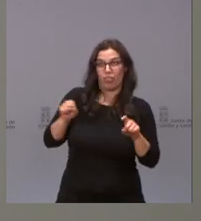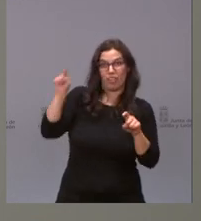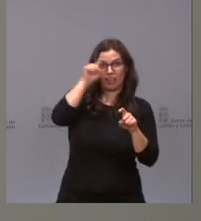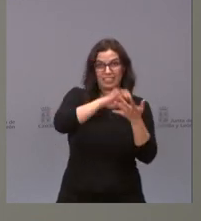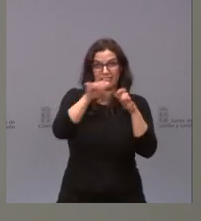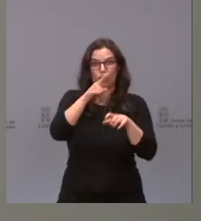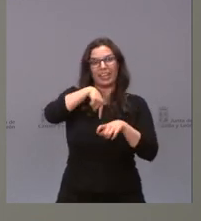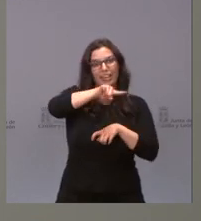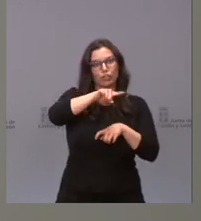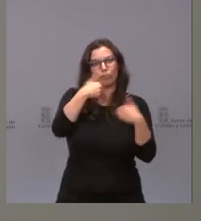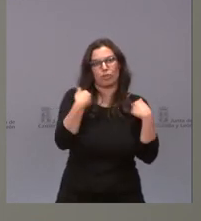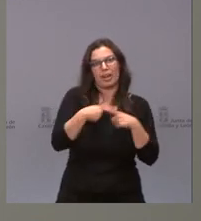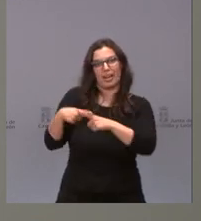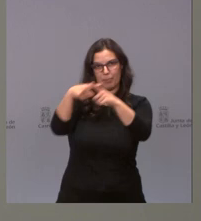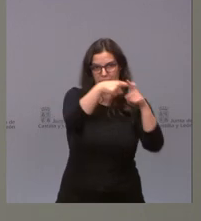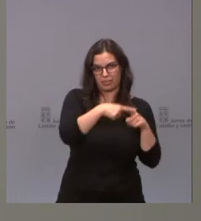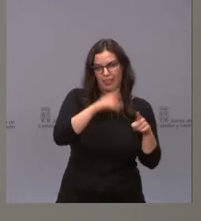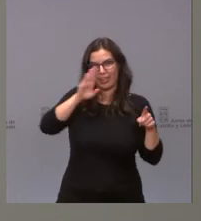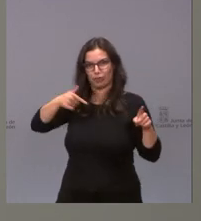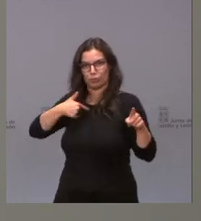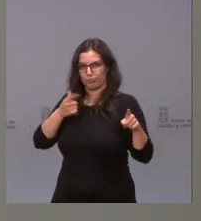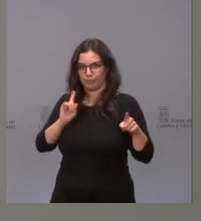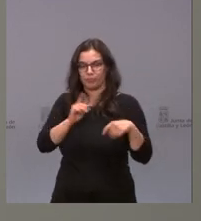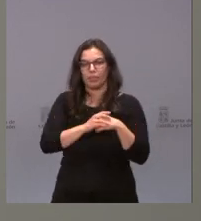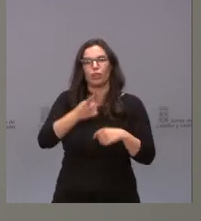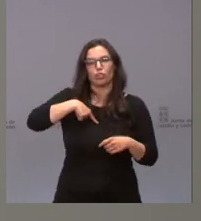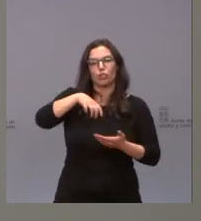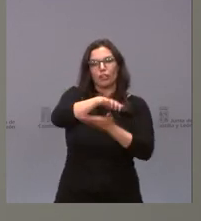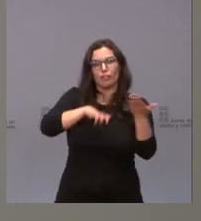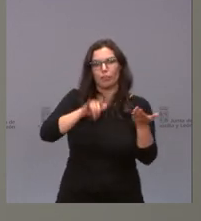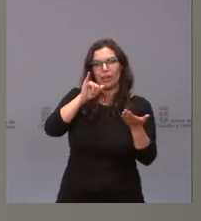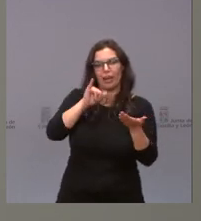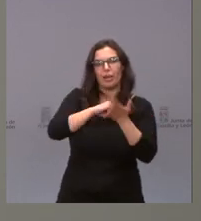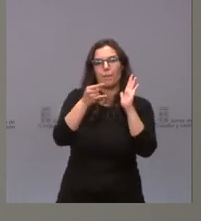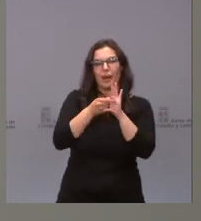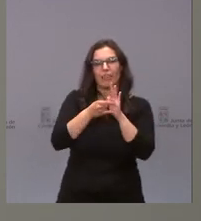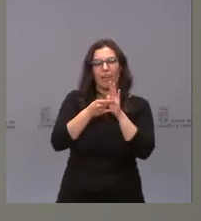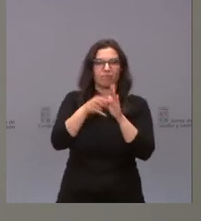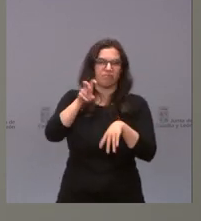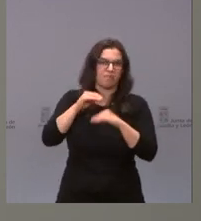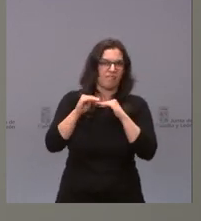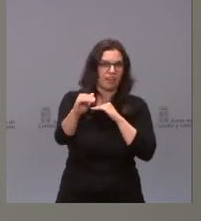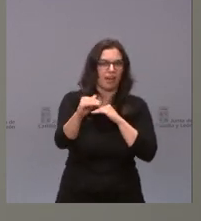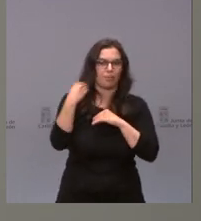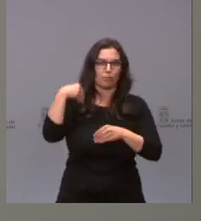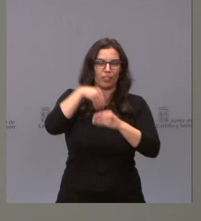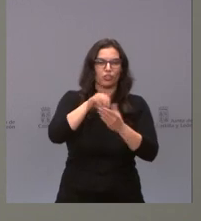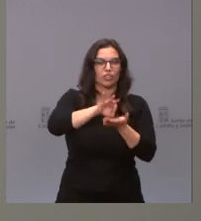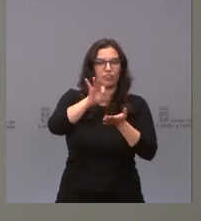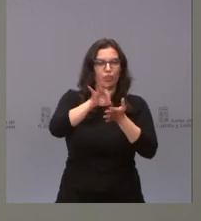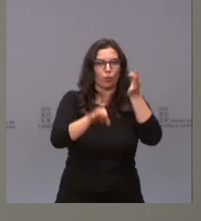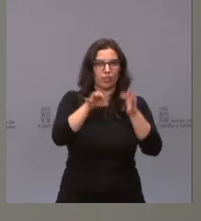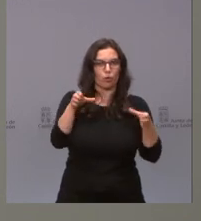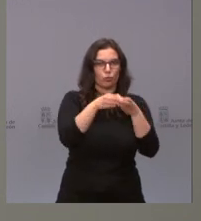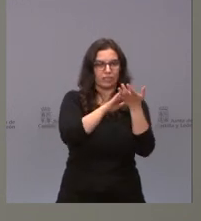León tenemos un informe respecto al plan de viabilidad de los servicios jurídicos de la Junta que había unas dudas